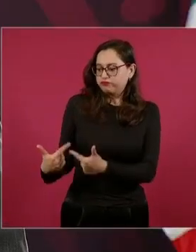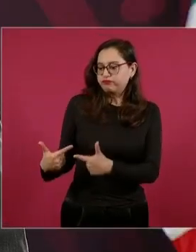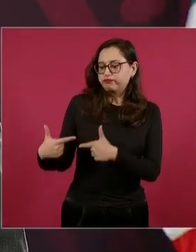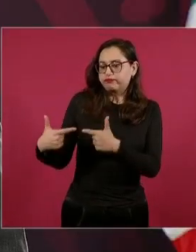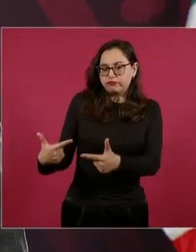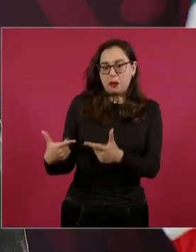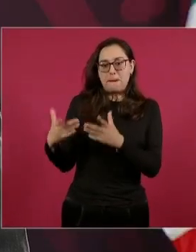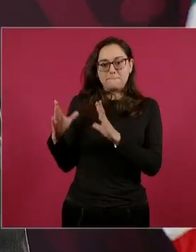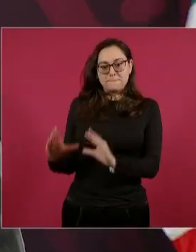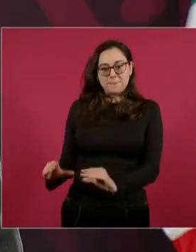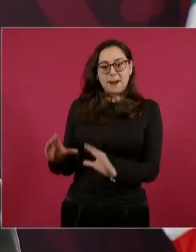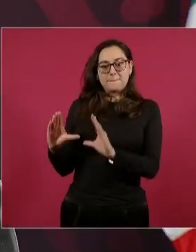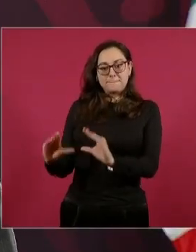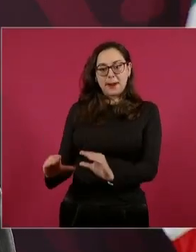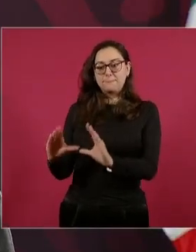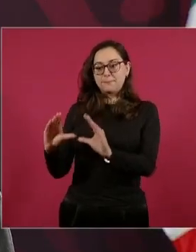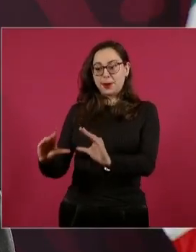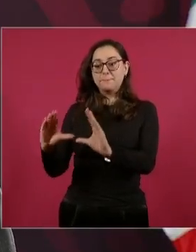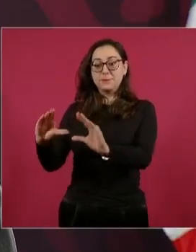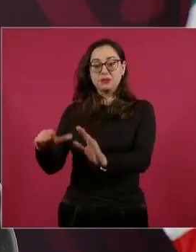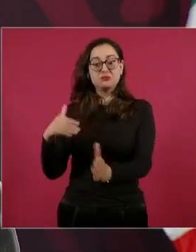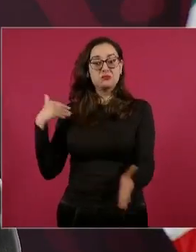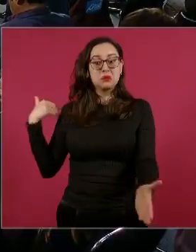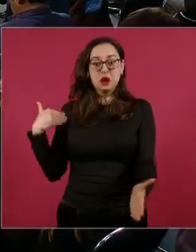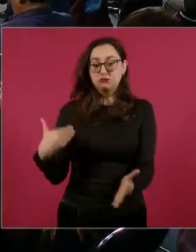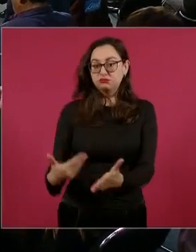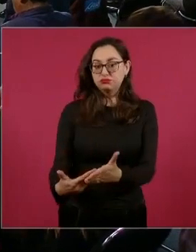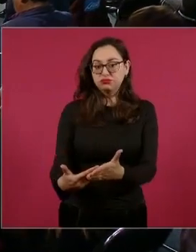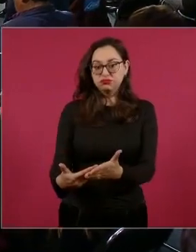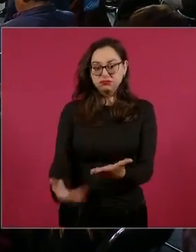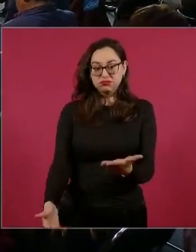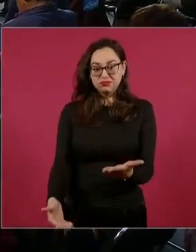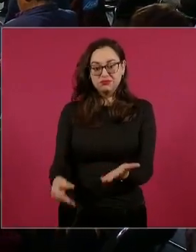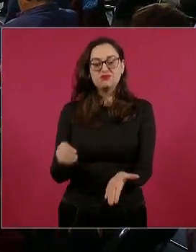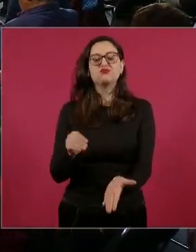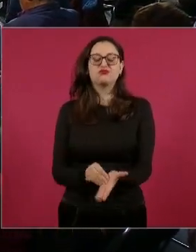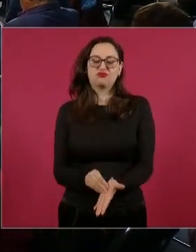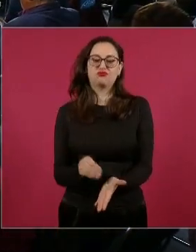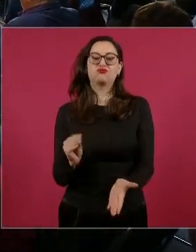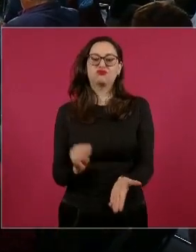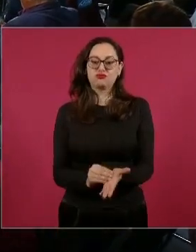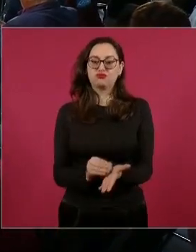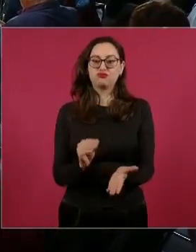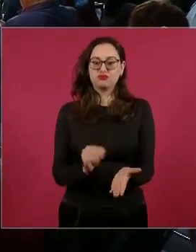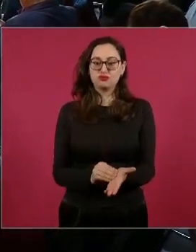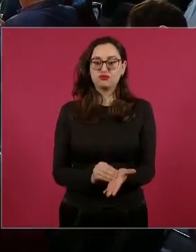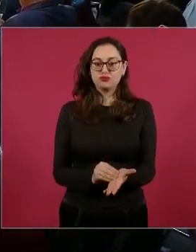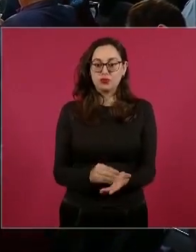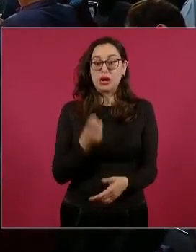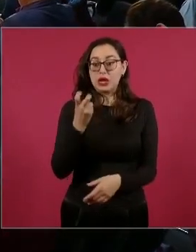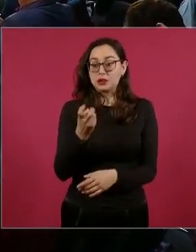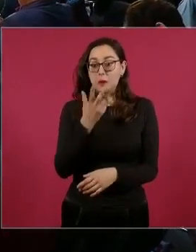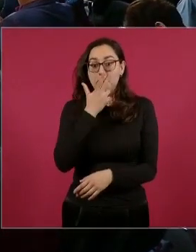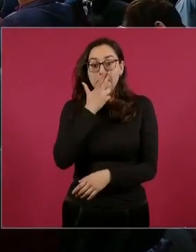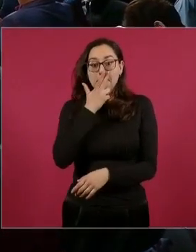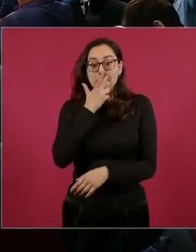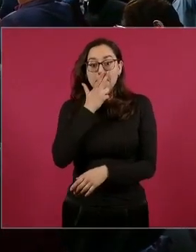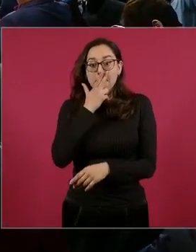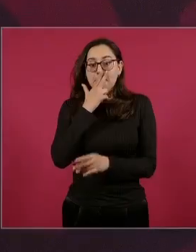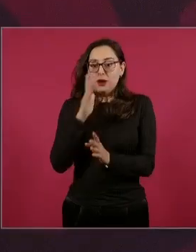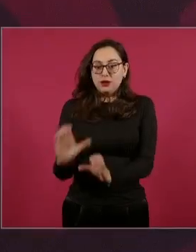de generación de generación, y los tenemos presentes, y eso hay que cuidarlo